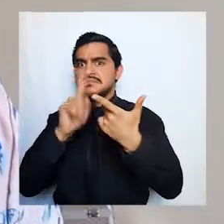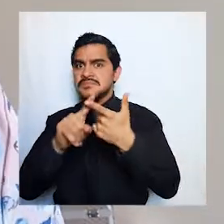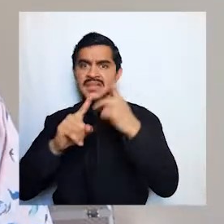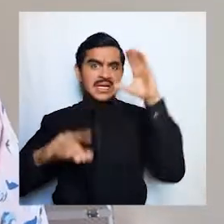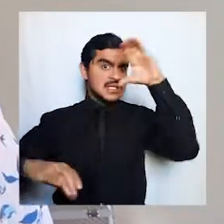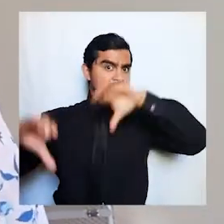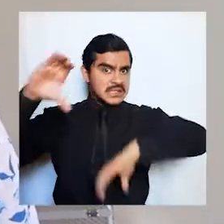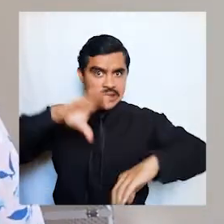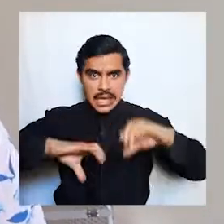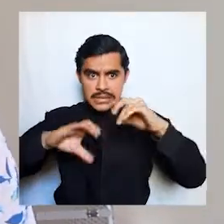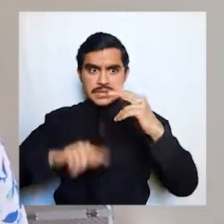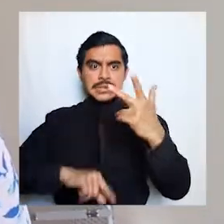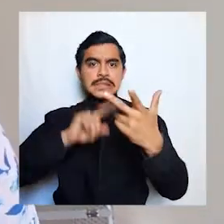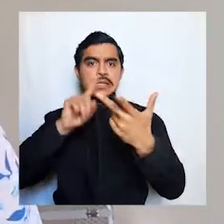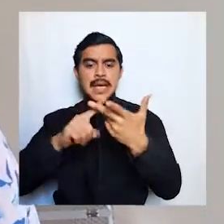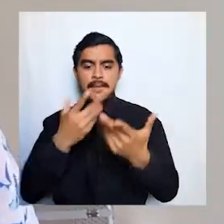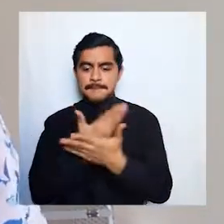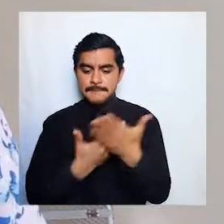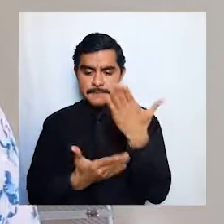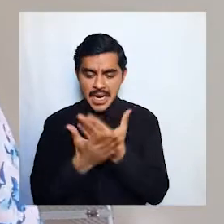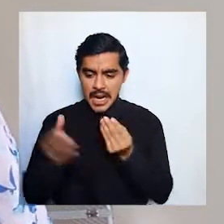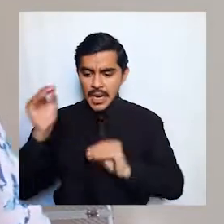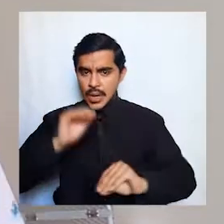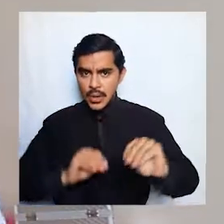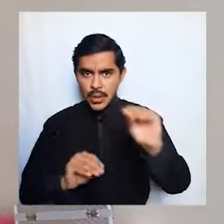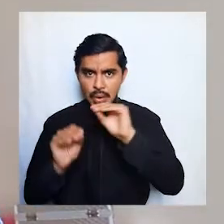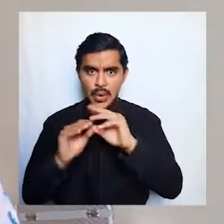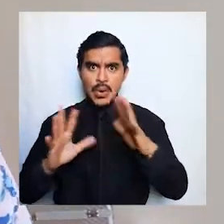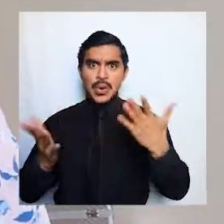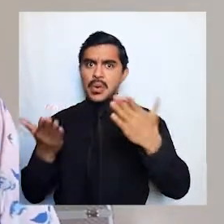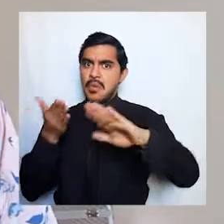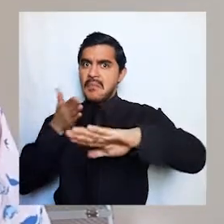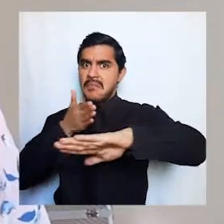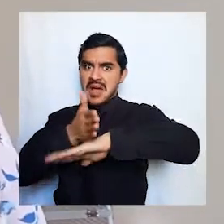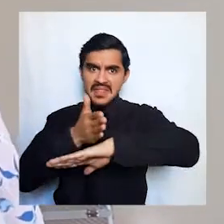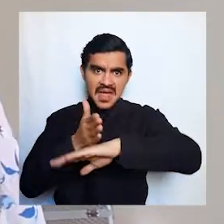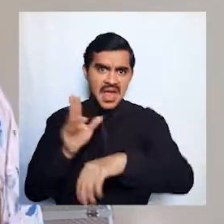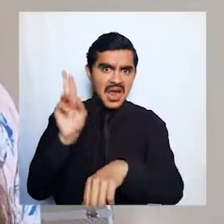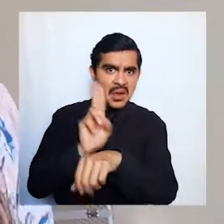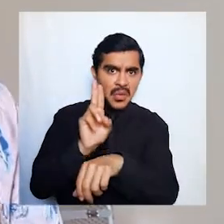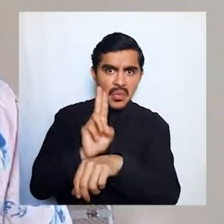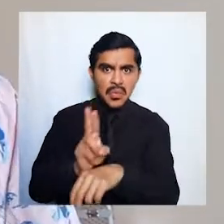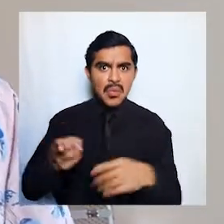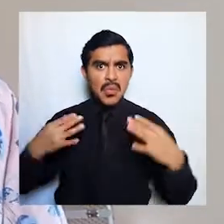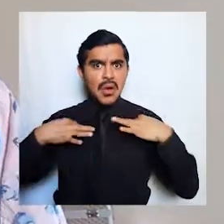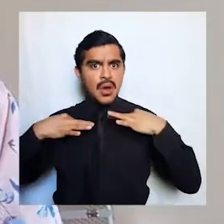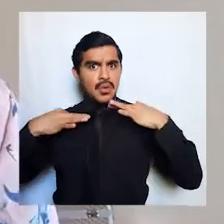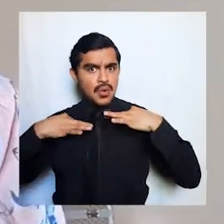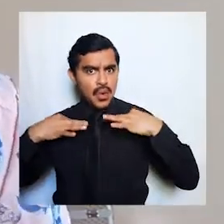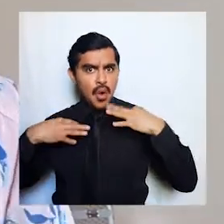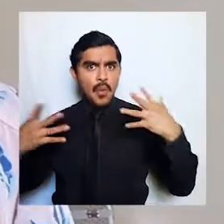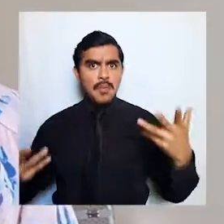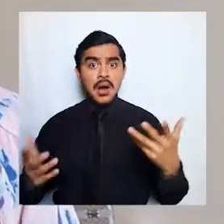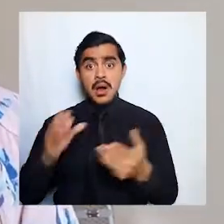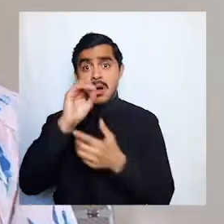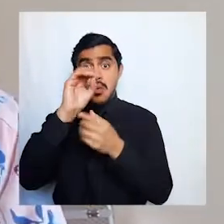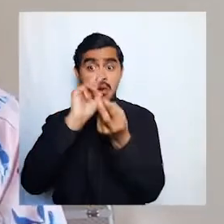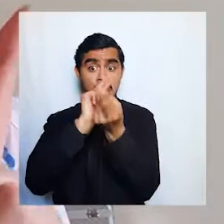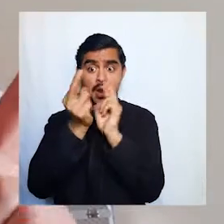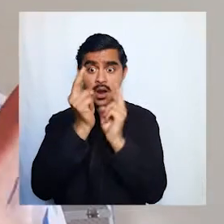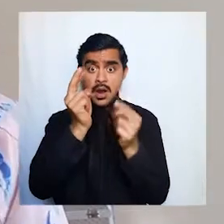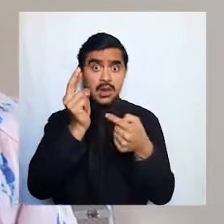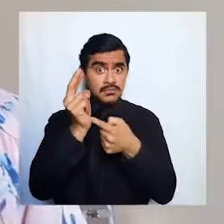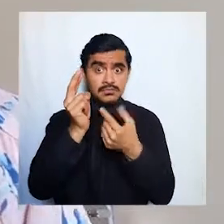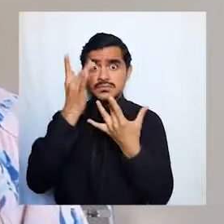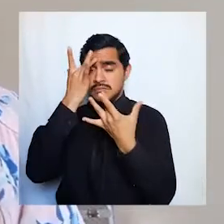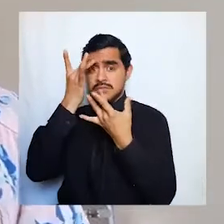ciencia si van a hacer algo de manualidades van a utilizar madera o ropa o sobre reciclar también es